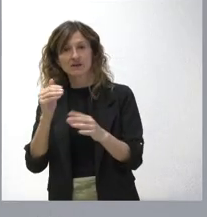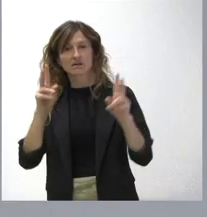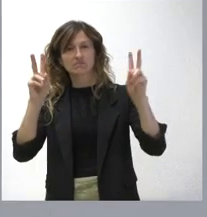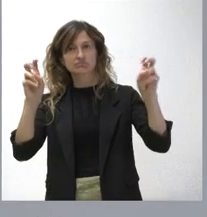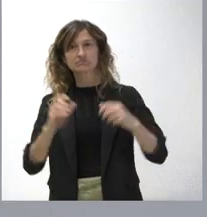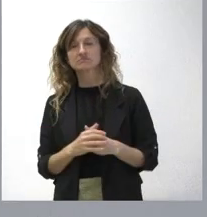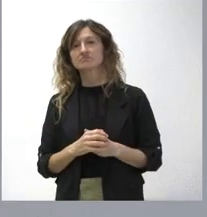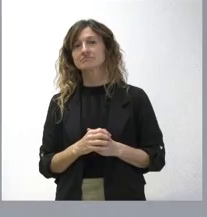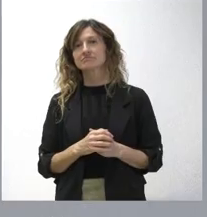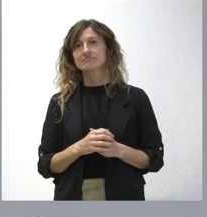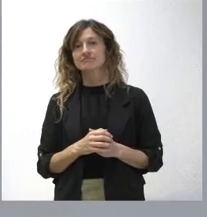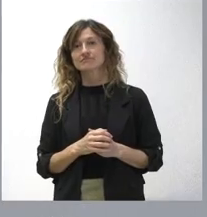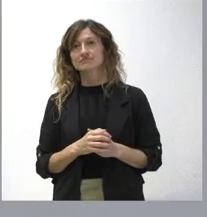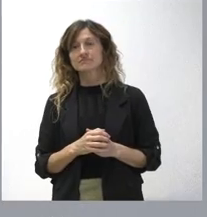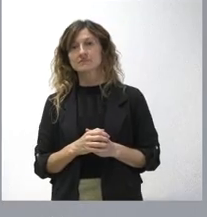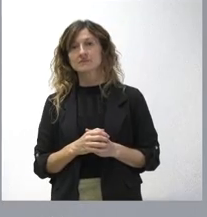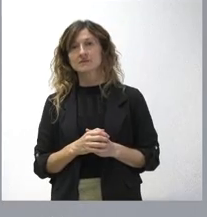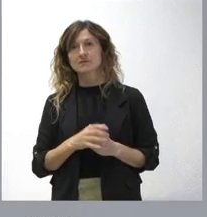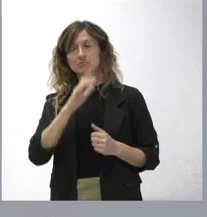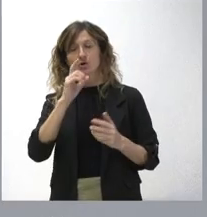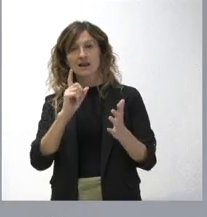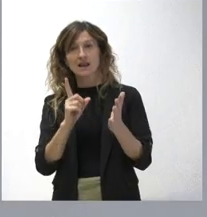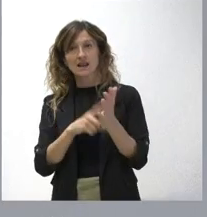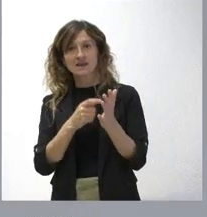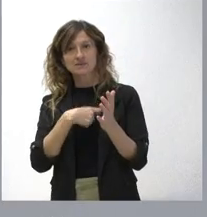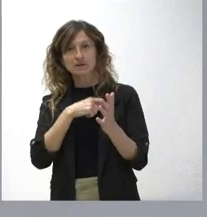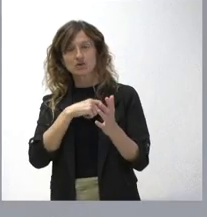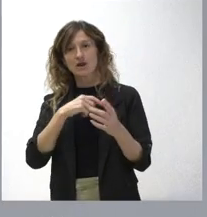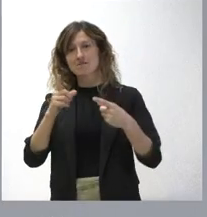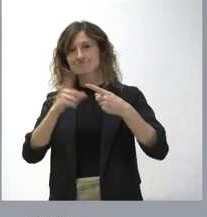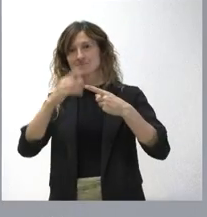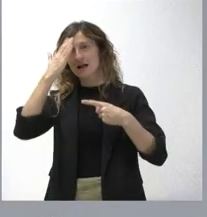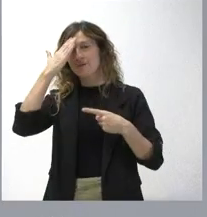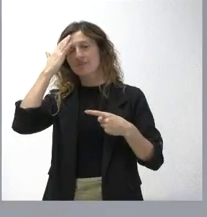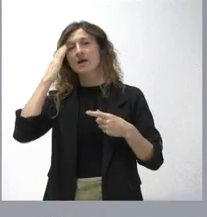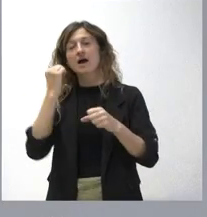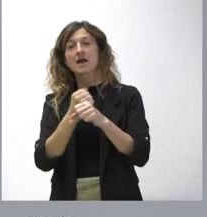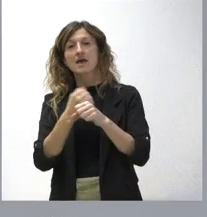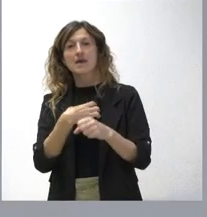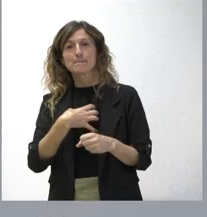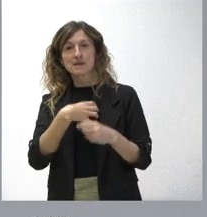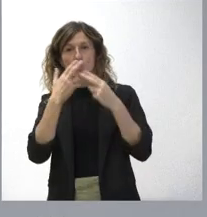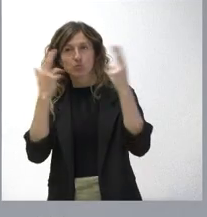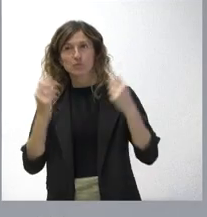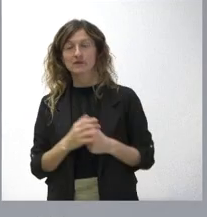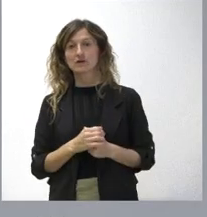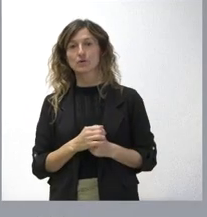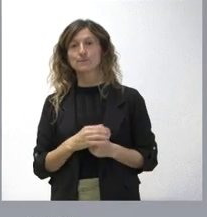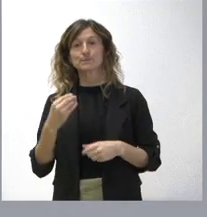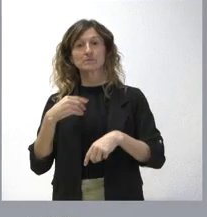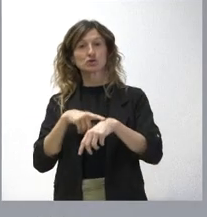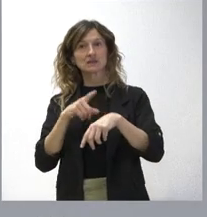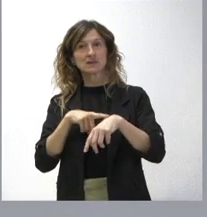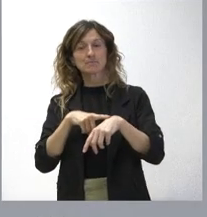a la cabeza de la legislación española en materia de empleo público. Y, al mismo tiempo,